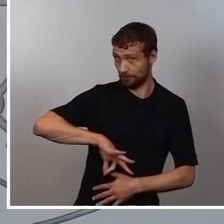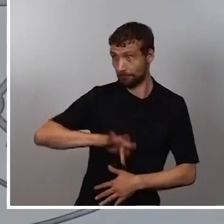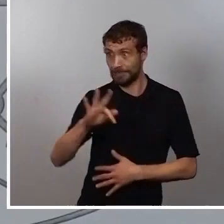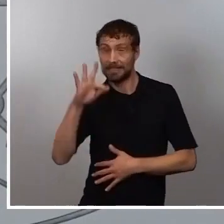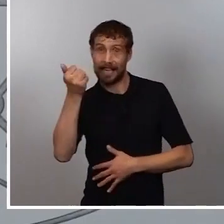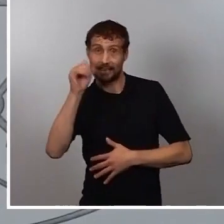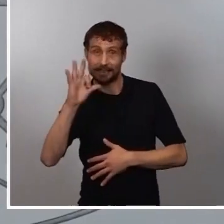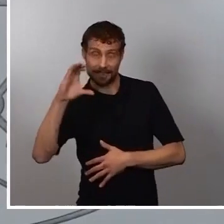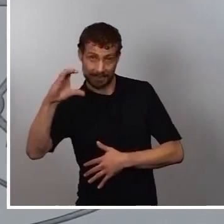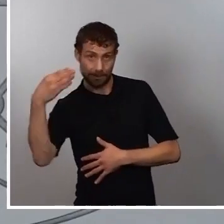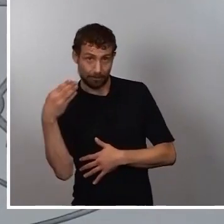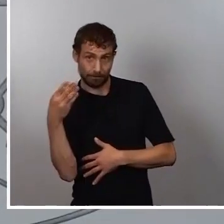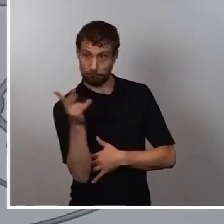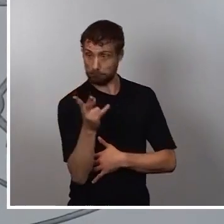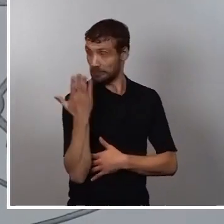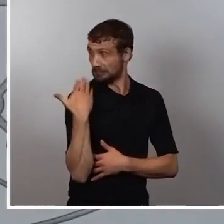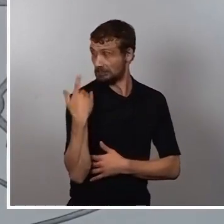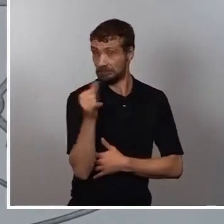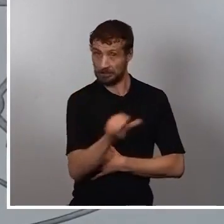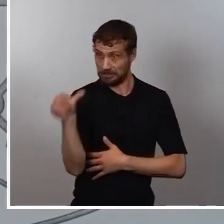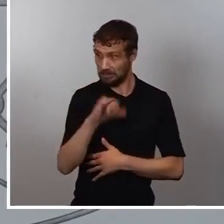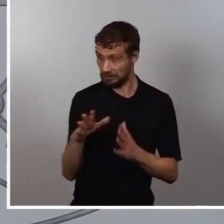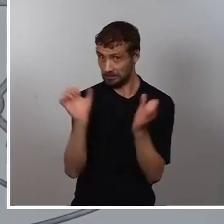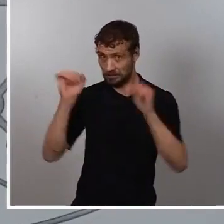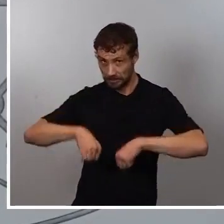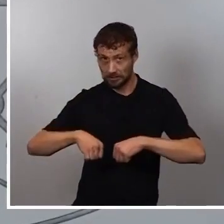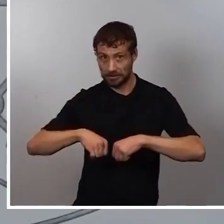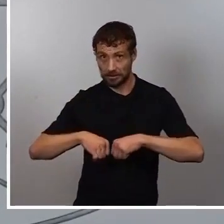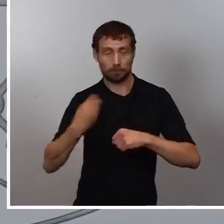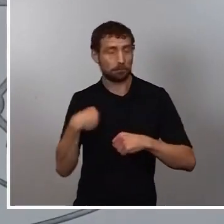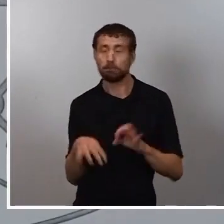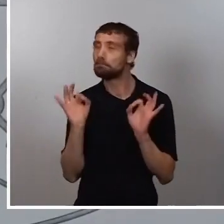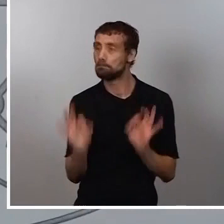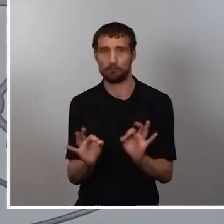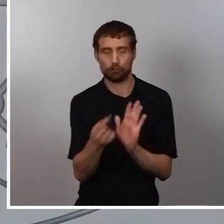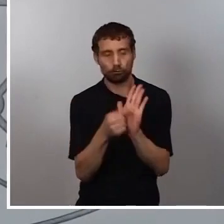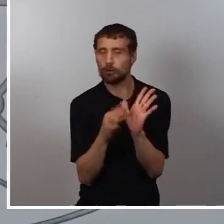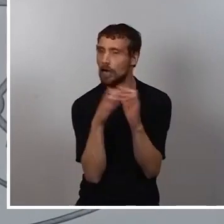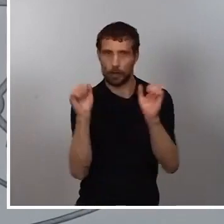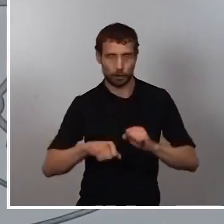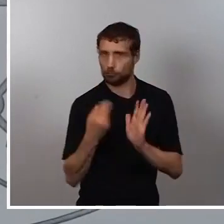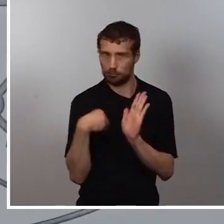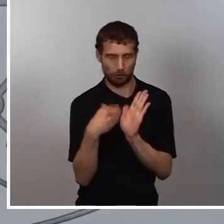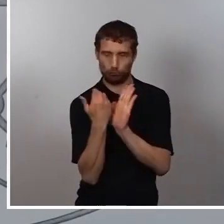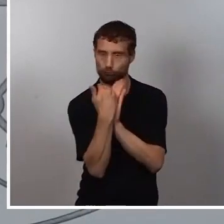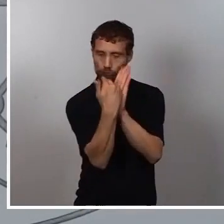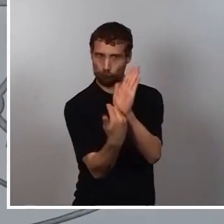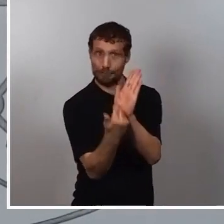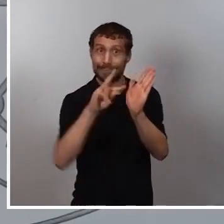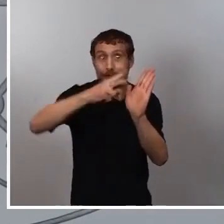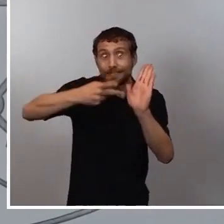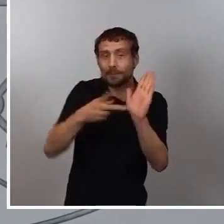adoptado hace unas semanas. Mantenemos los mismos términos del acuerdo y modificamos lo que se refiere a la ampliación de aforos.